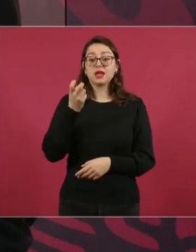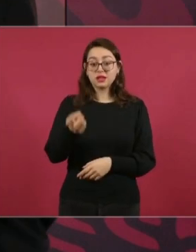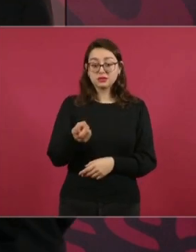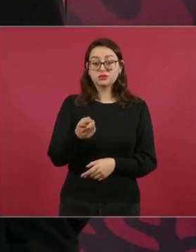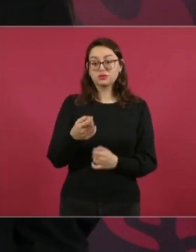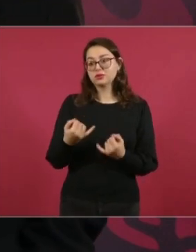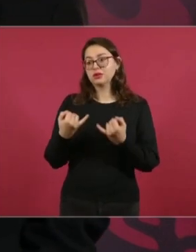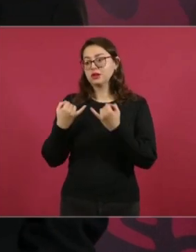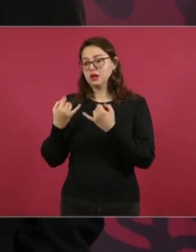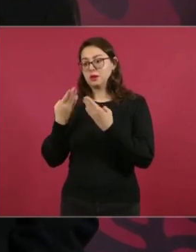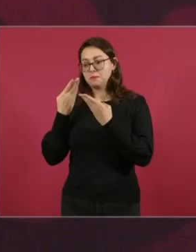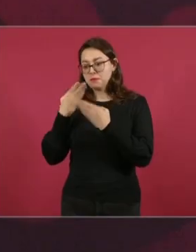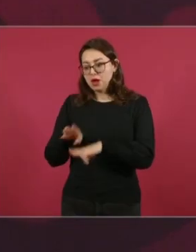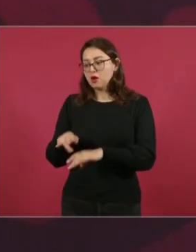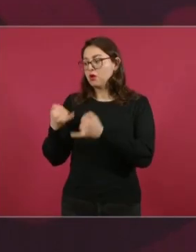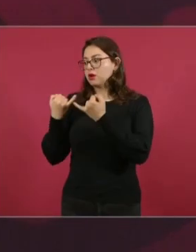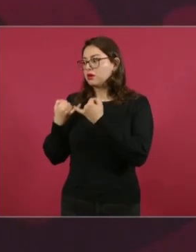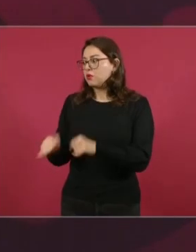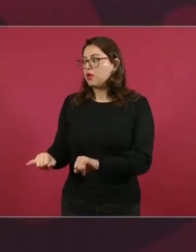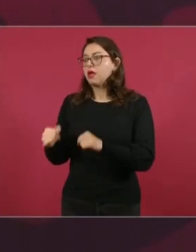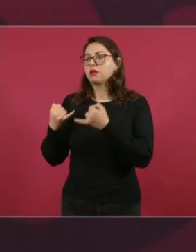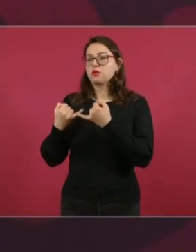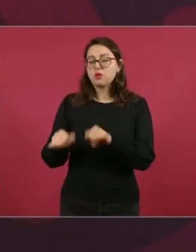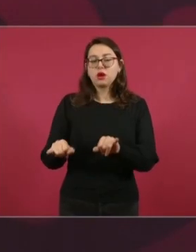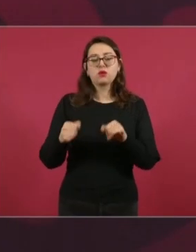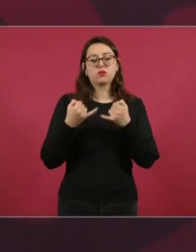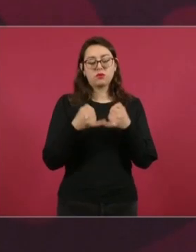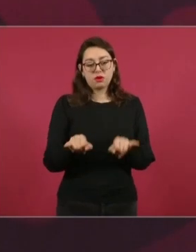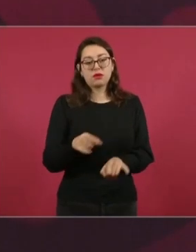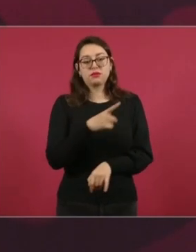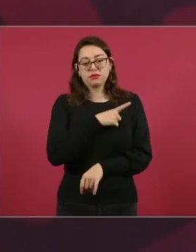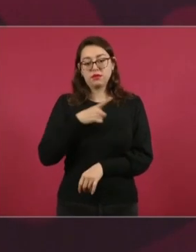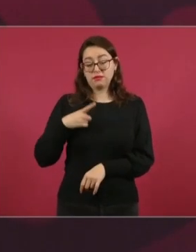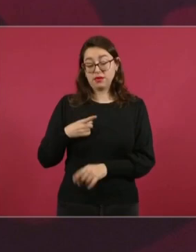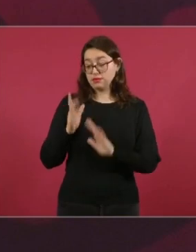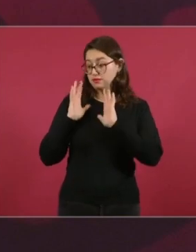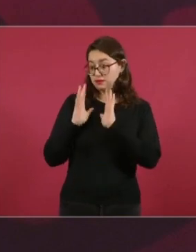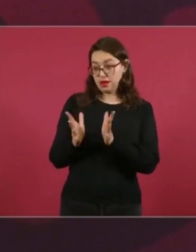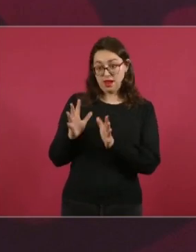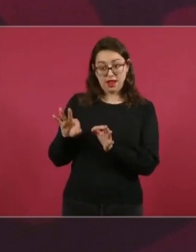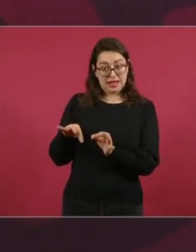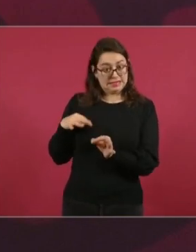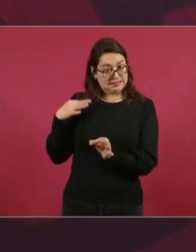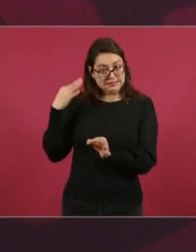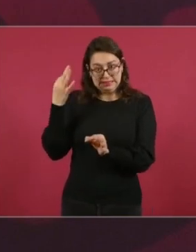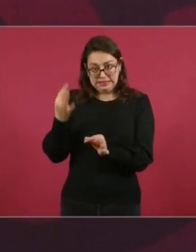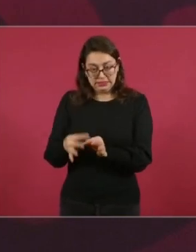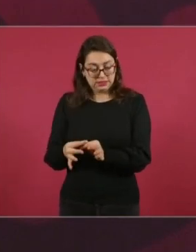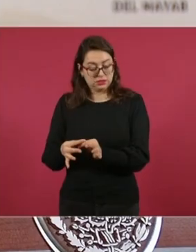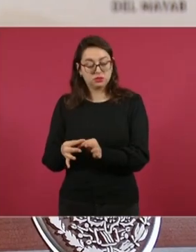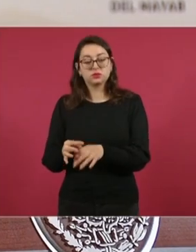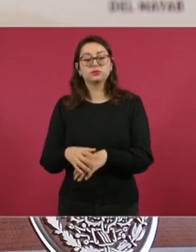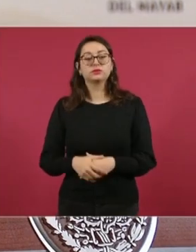bancos ya operando y